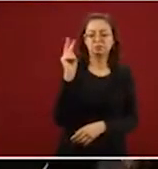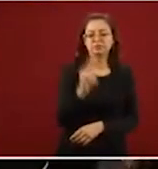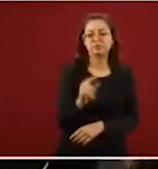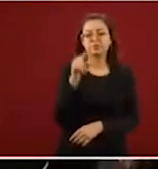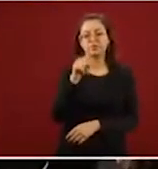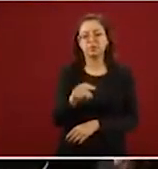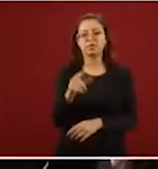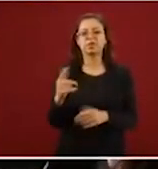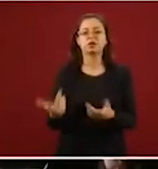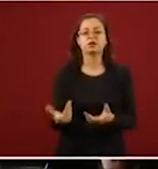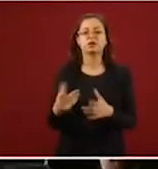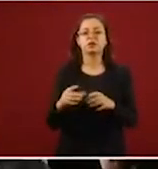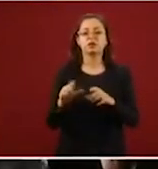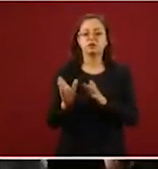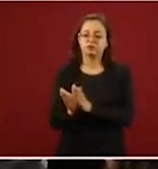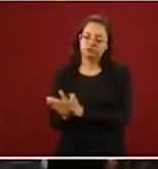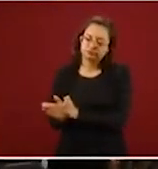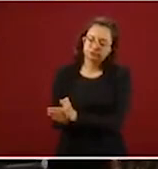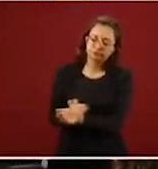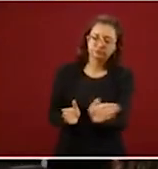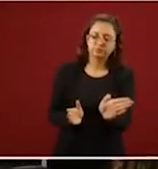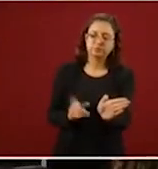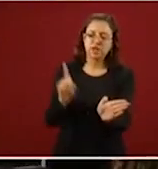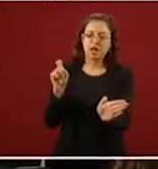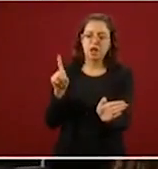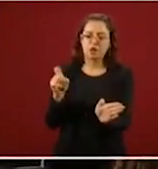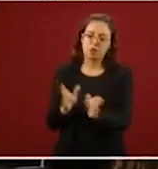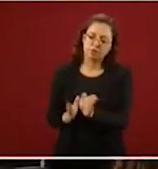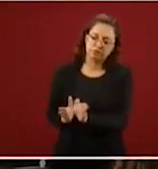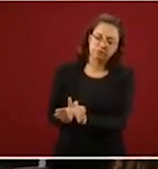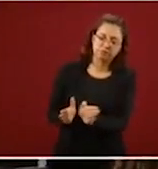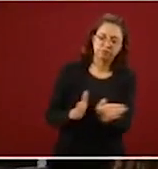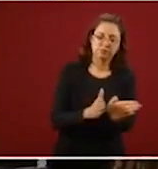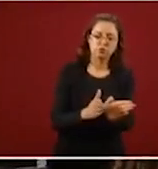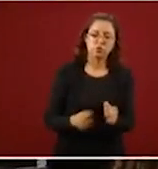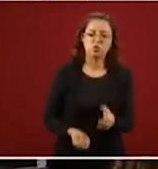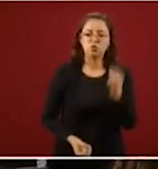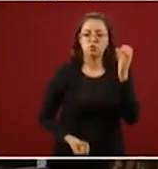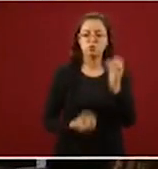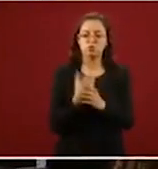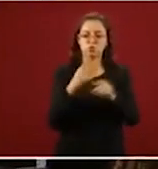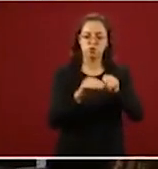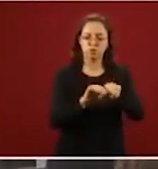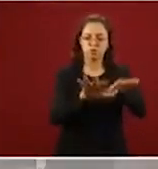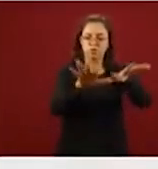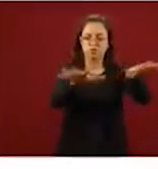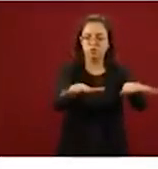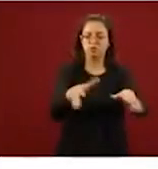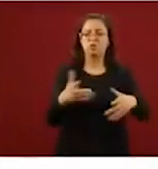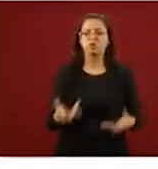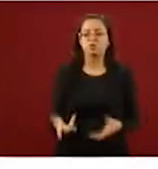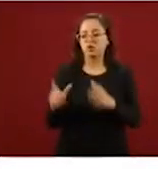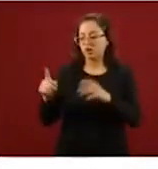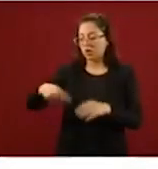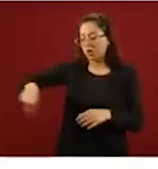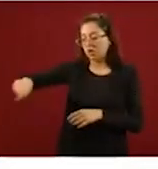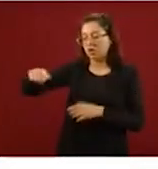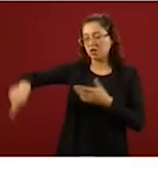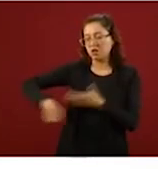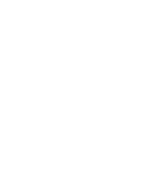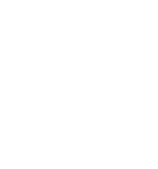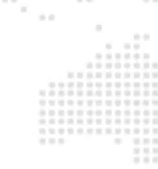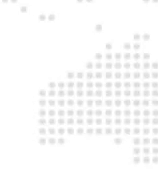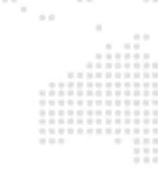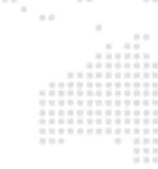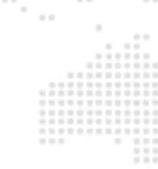que se construyó un sifón y la desviación del canal, la construcción del nuevo canal de riego, lo que logró la preservación de todas estas